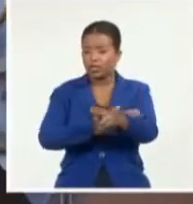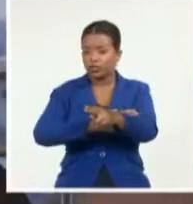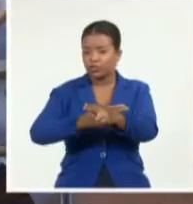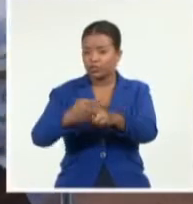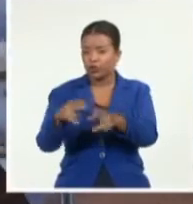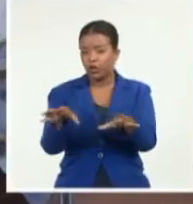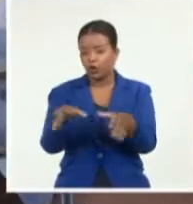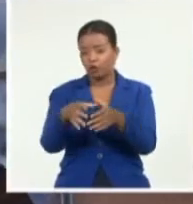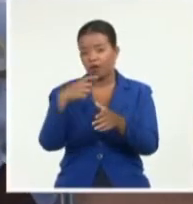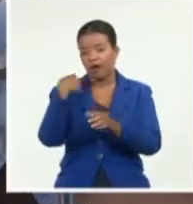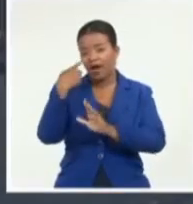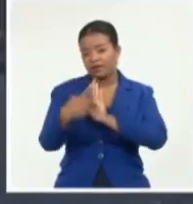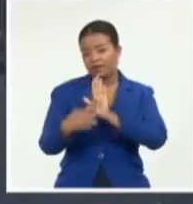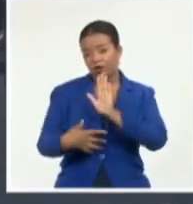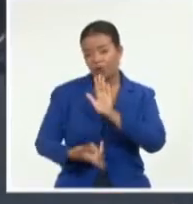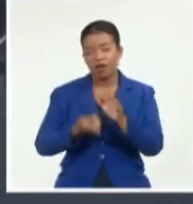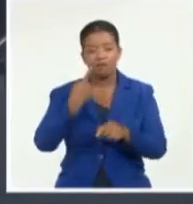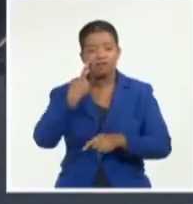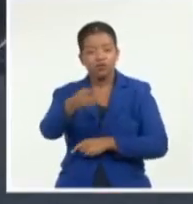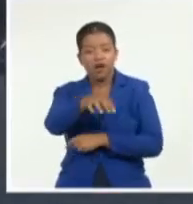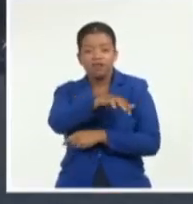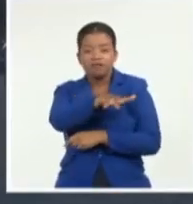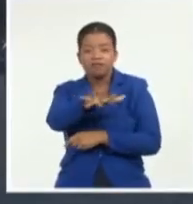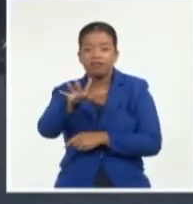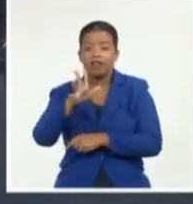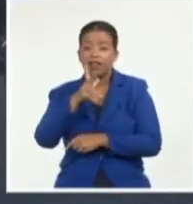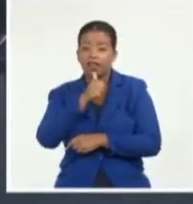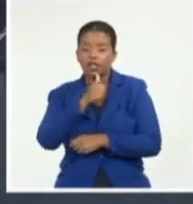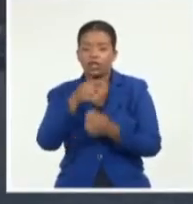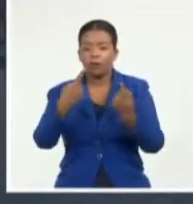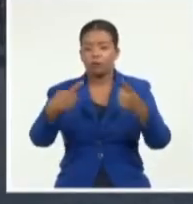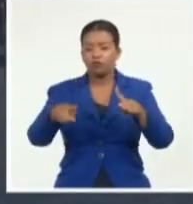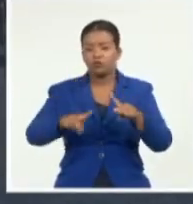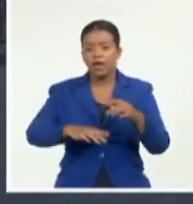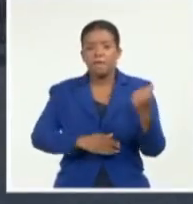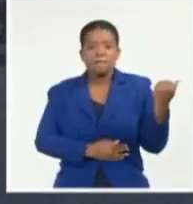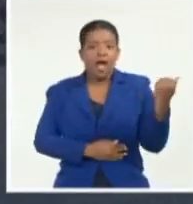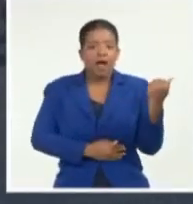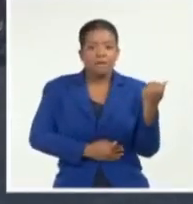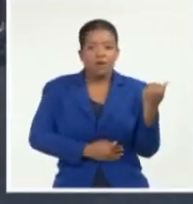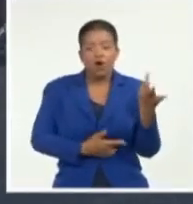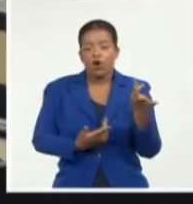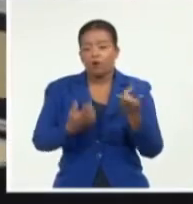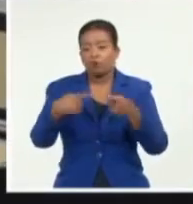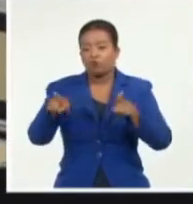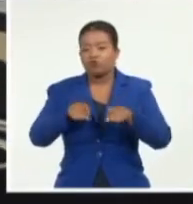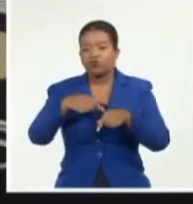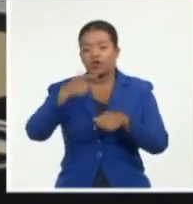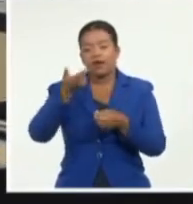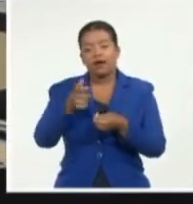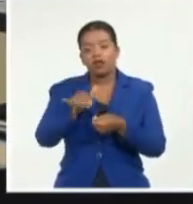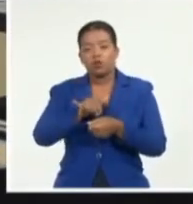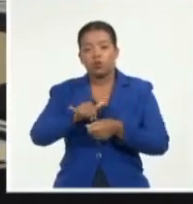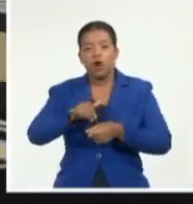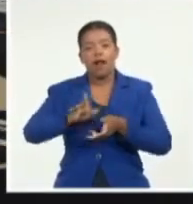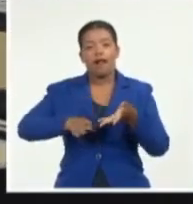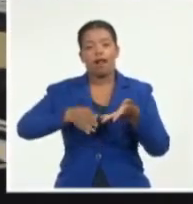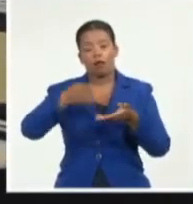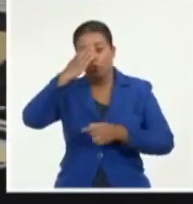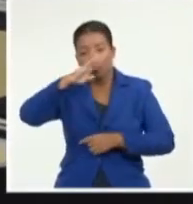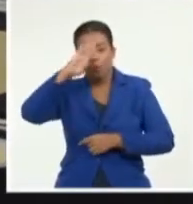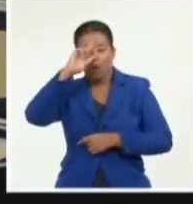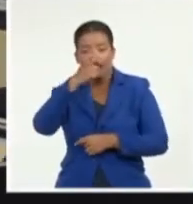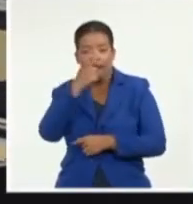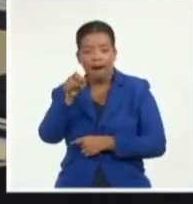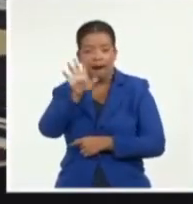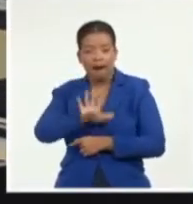caracteriza por la riqueza visual y sonora al incluir mambo, danzón, música afrocubana, funk y changui. Lanzamos el primer